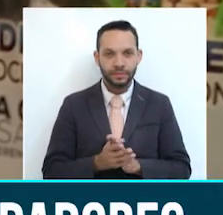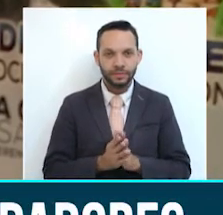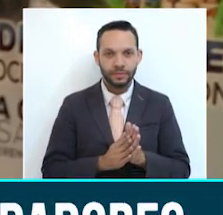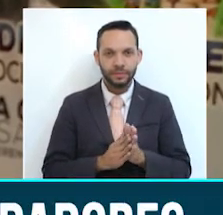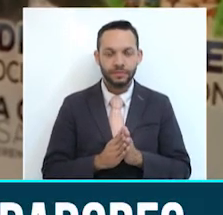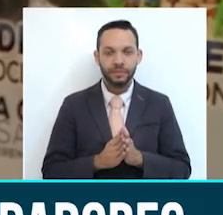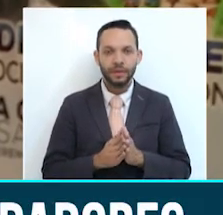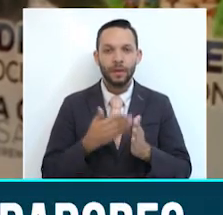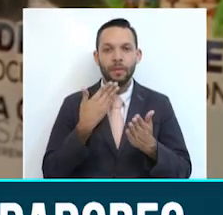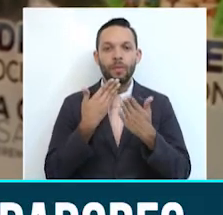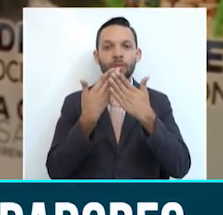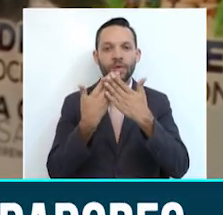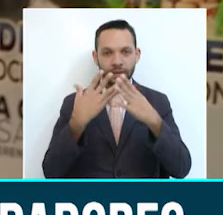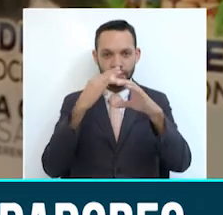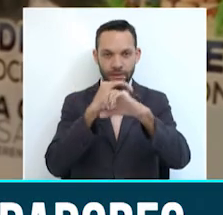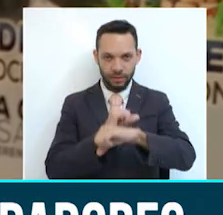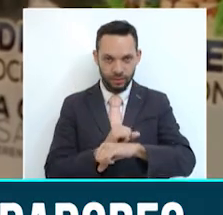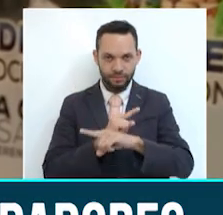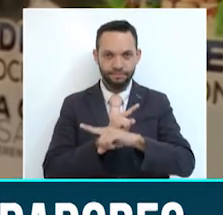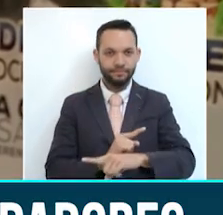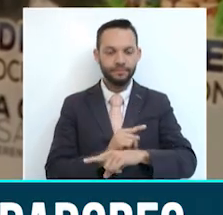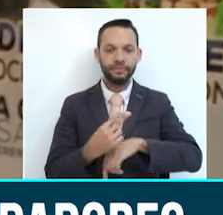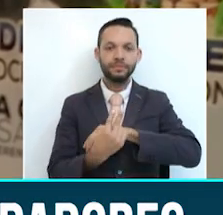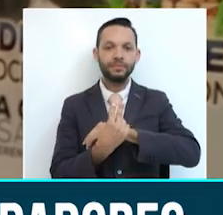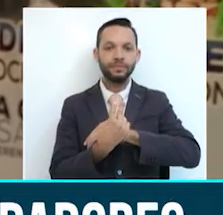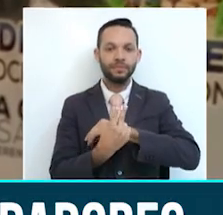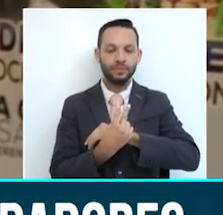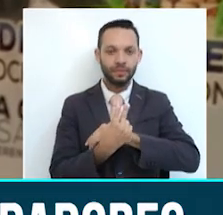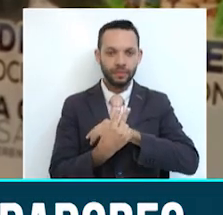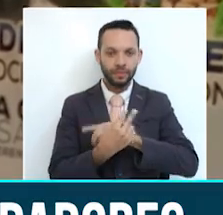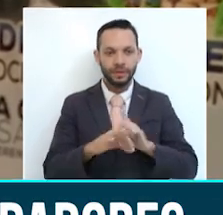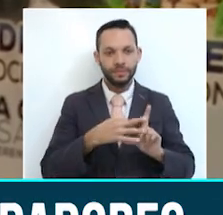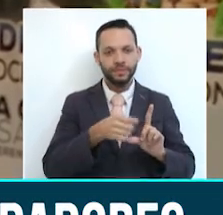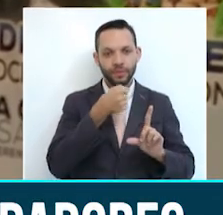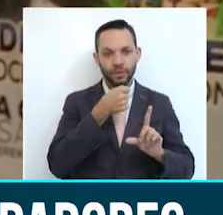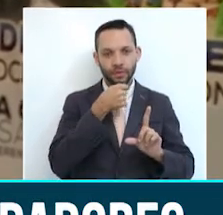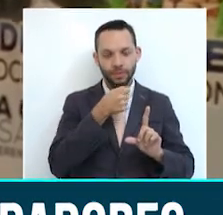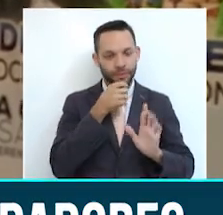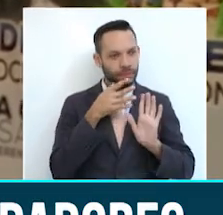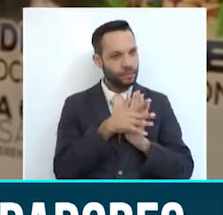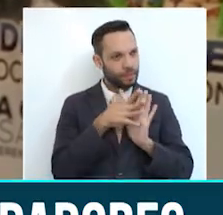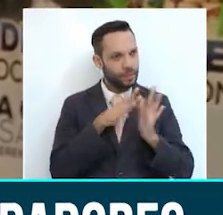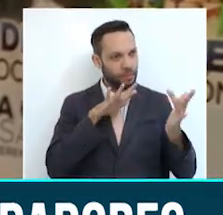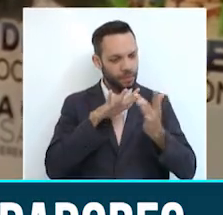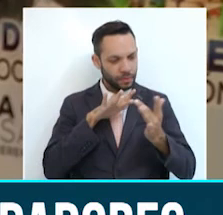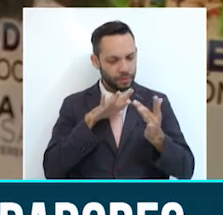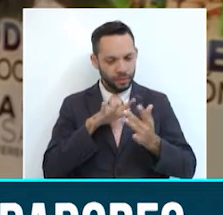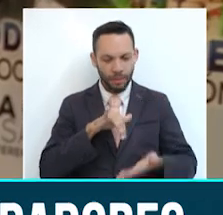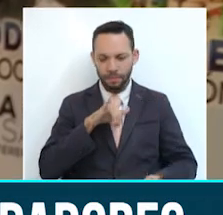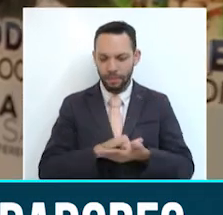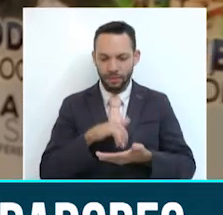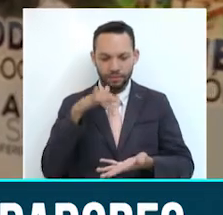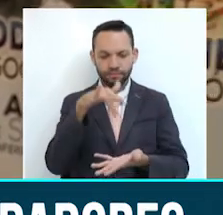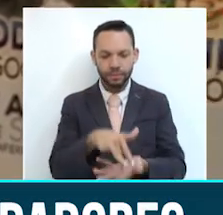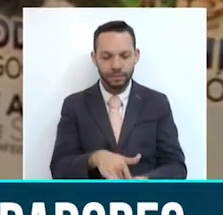Muy buenas noches, Andrea, y a los que se conectan con Telecafé Noticias y toda la información. Efectivamente estamos en la apertura